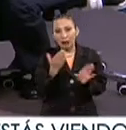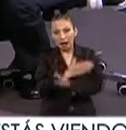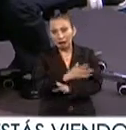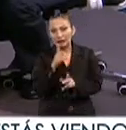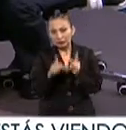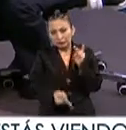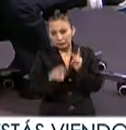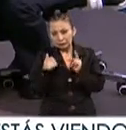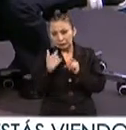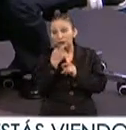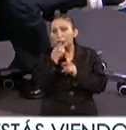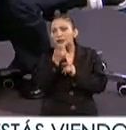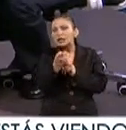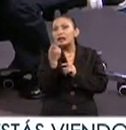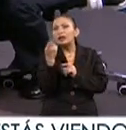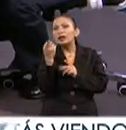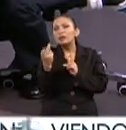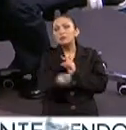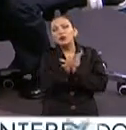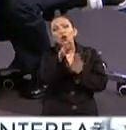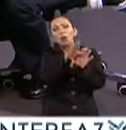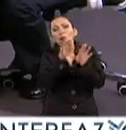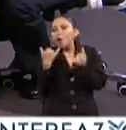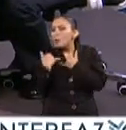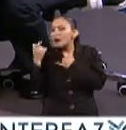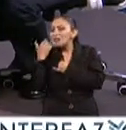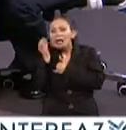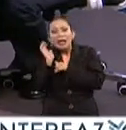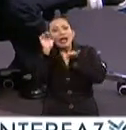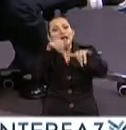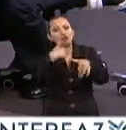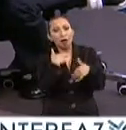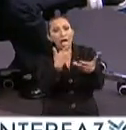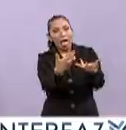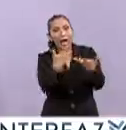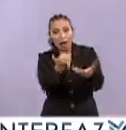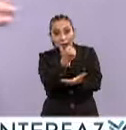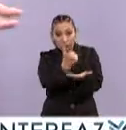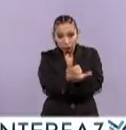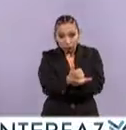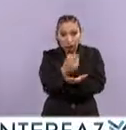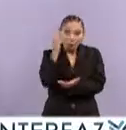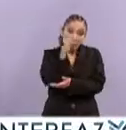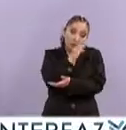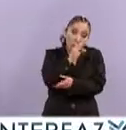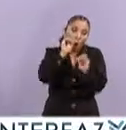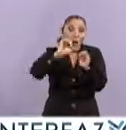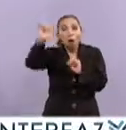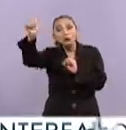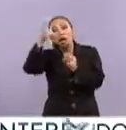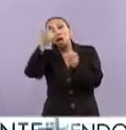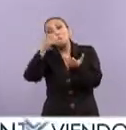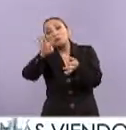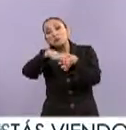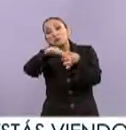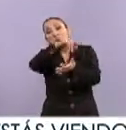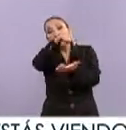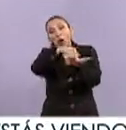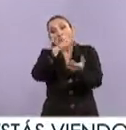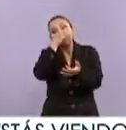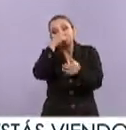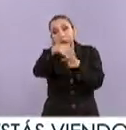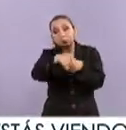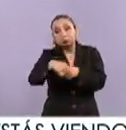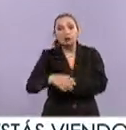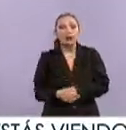al corte, yo les preguntaba ¿cómo pueden los chicos acercarse a este evento, ya sea desde la ciudad de Mazatlán u otras ciudades aledañas? Sí, bueno,